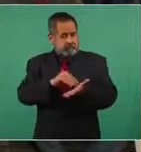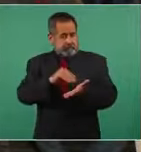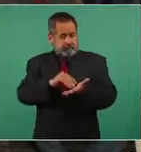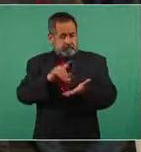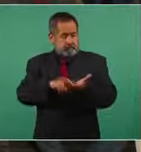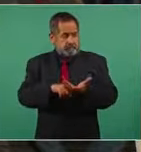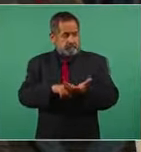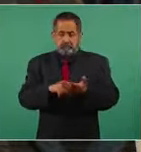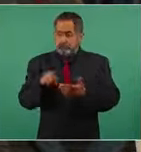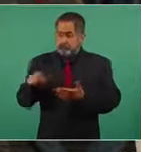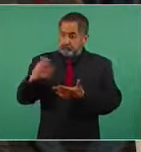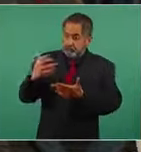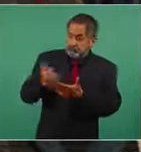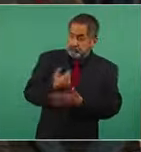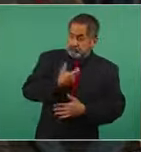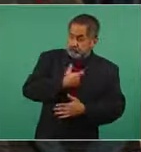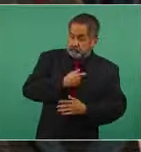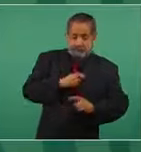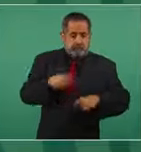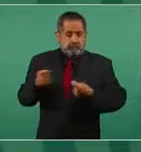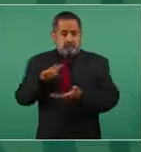tema de los premios por medalla, presidente?